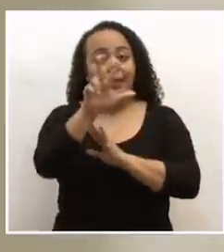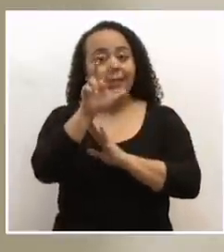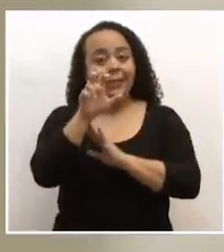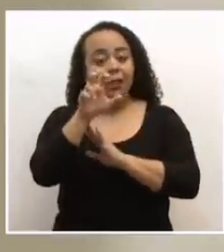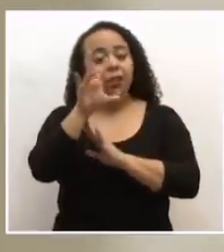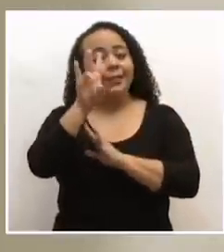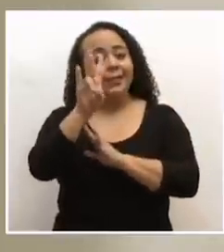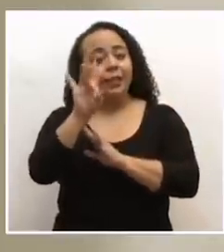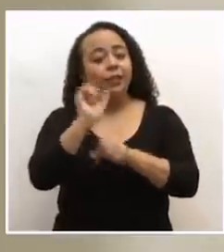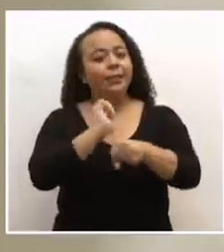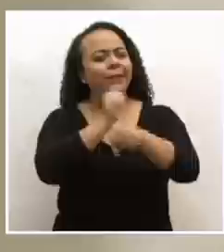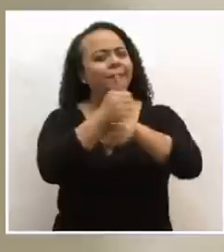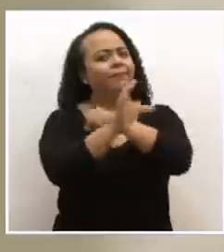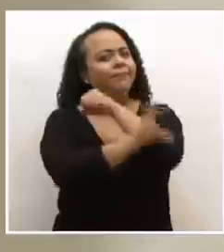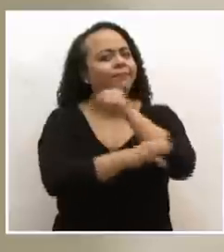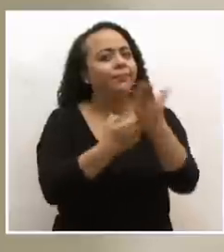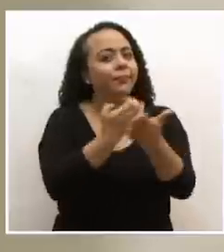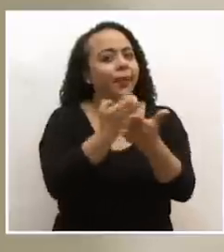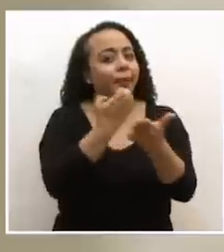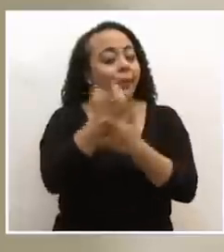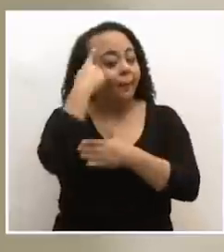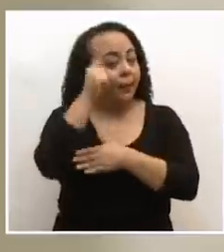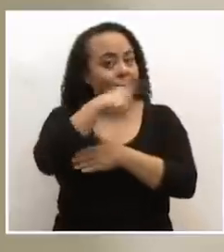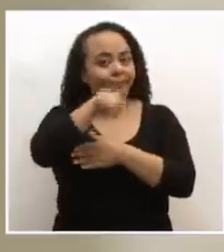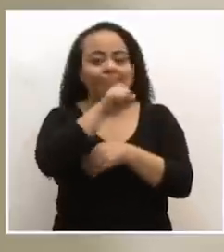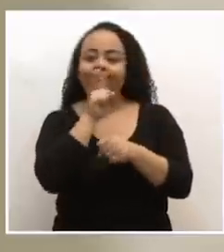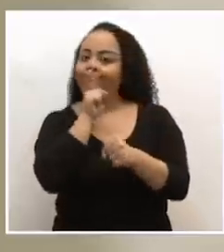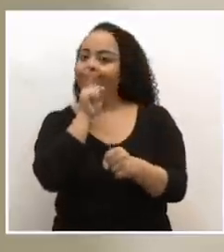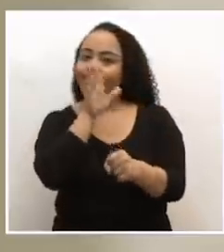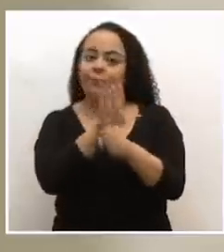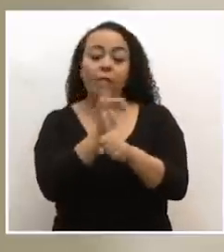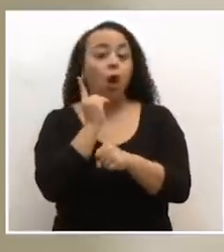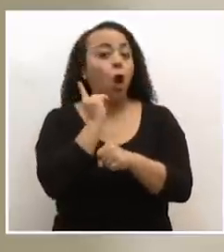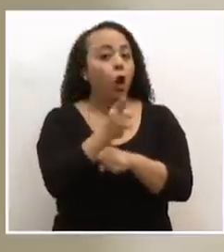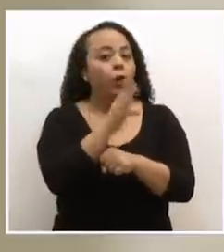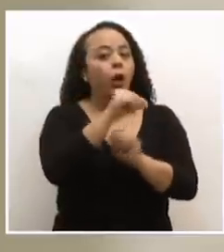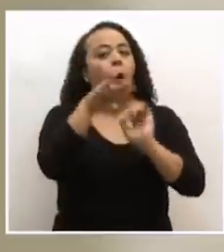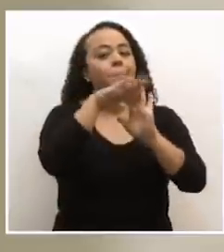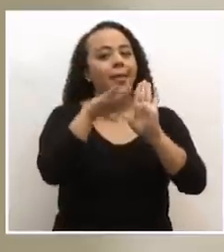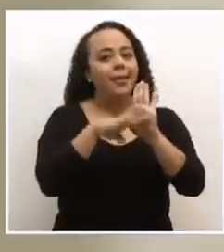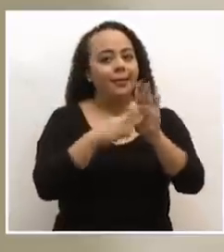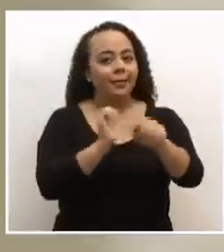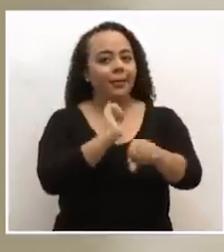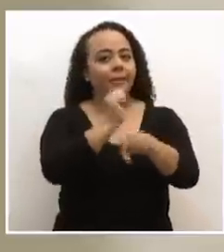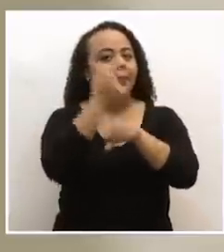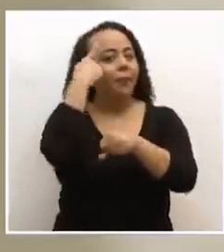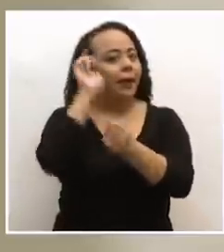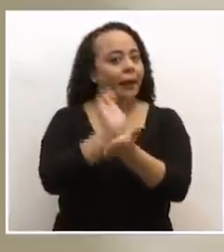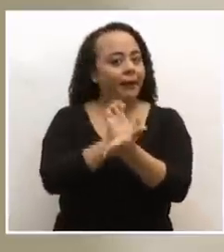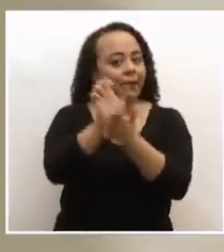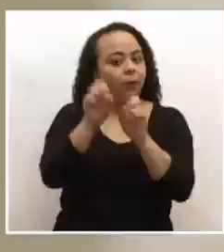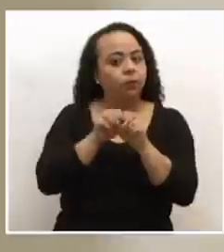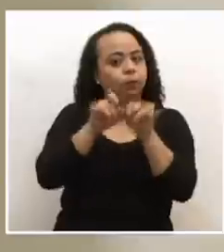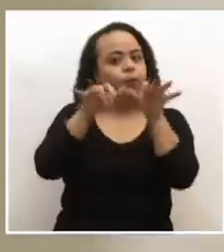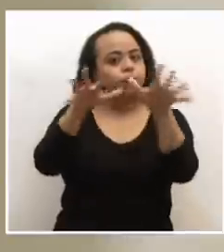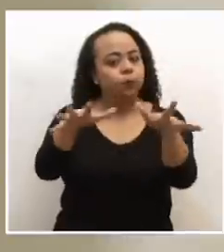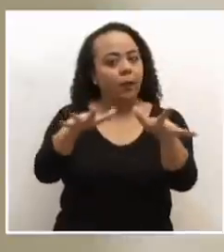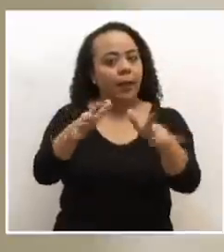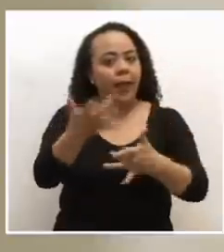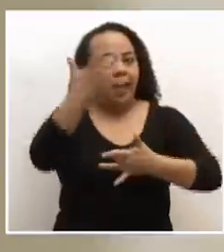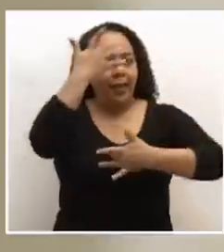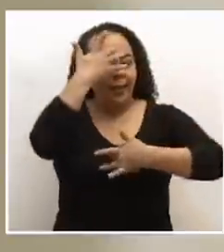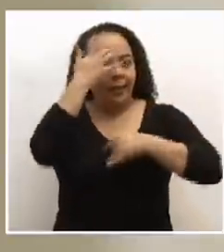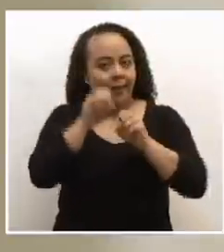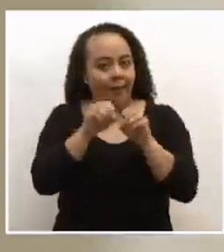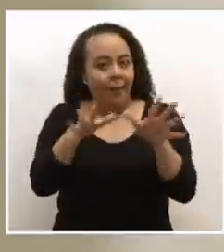establecen sanciones económicas para quienes incumplan órdenes o medidas establecidas para evitar la propagación en caso de epidemias.